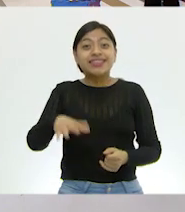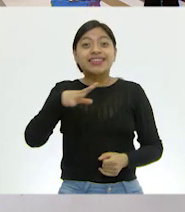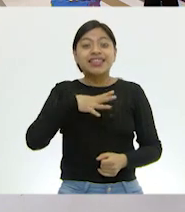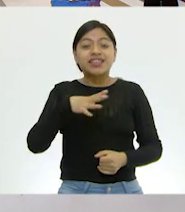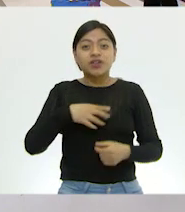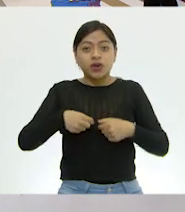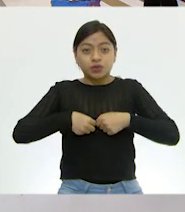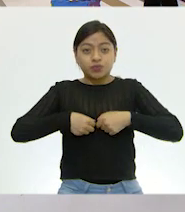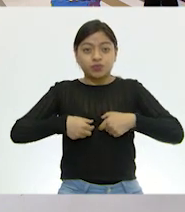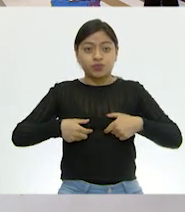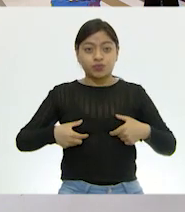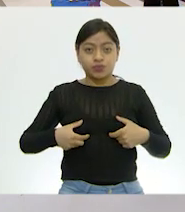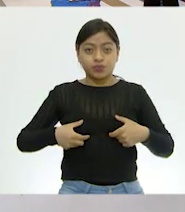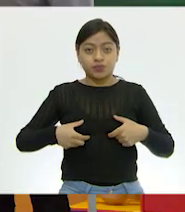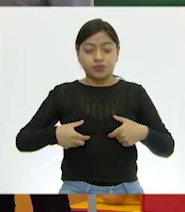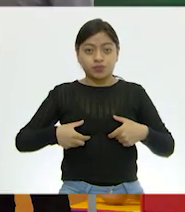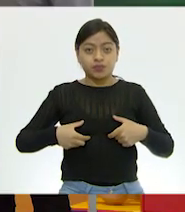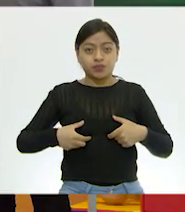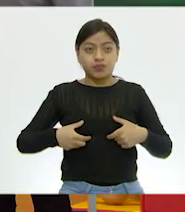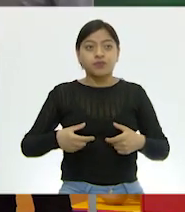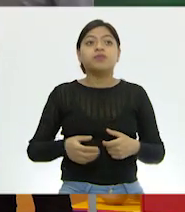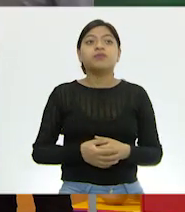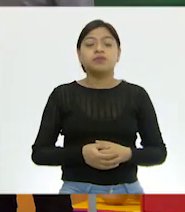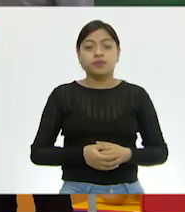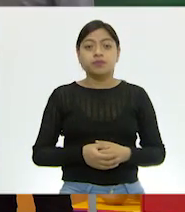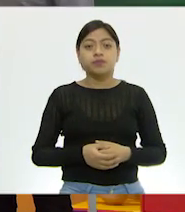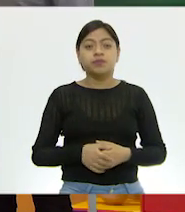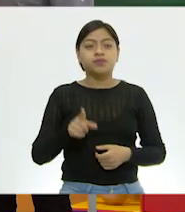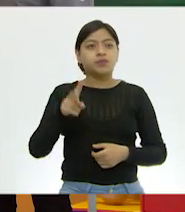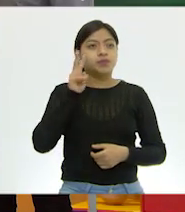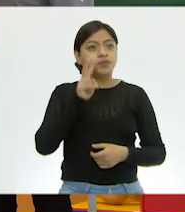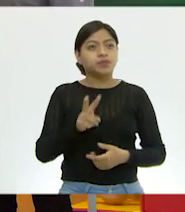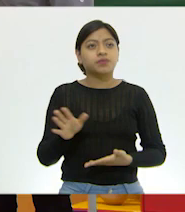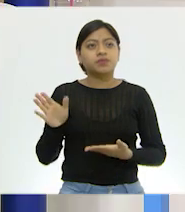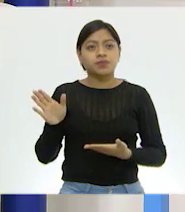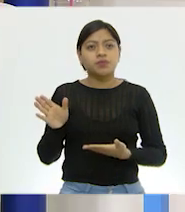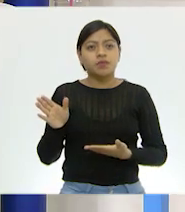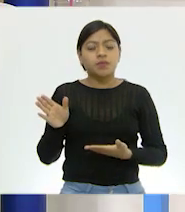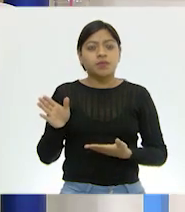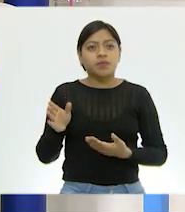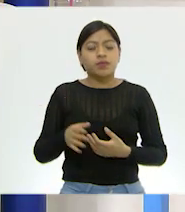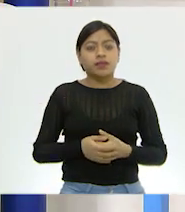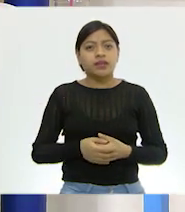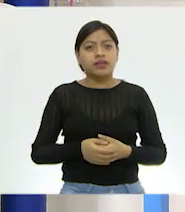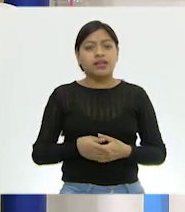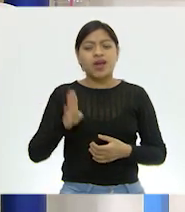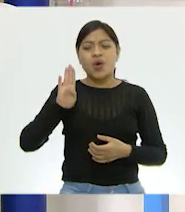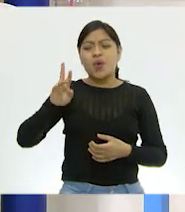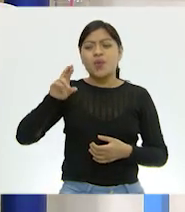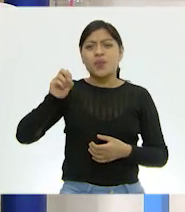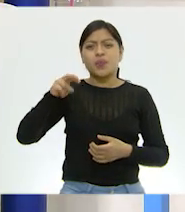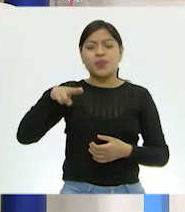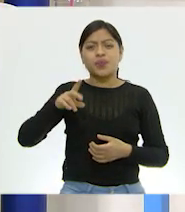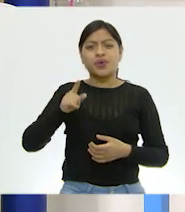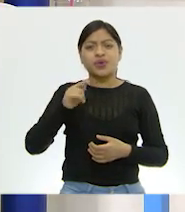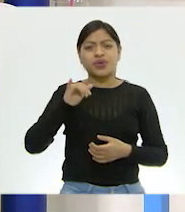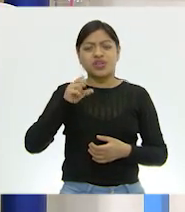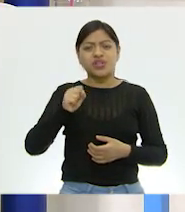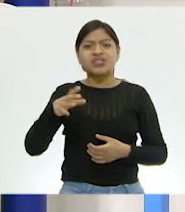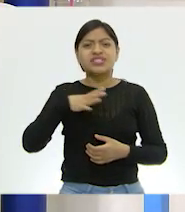los bronquios. Los bronquios. Y si puedes notarlo, los bronquios también se dividen en varias